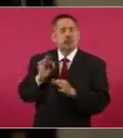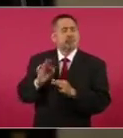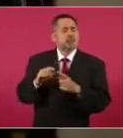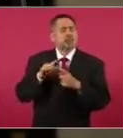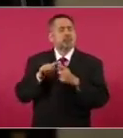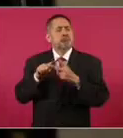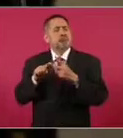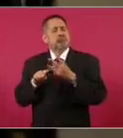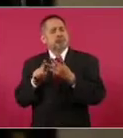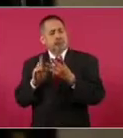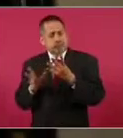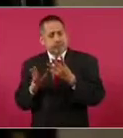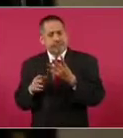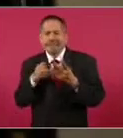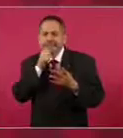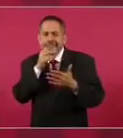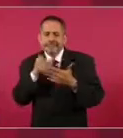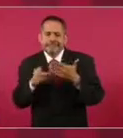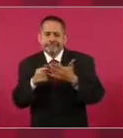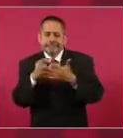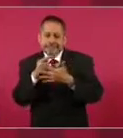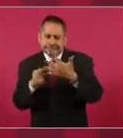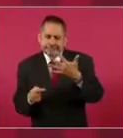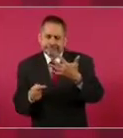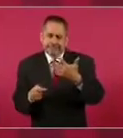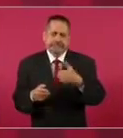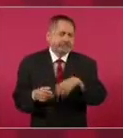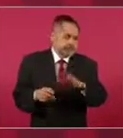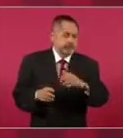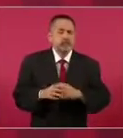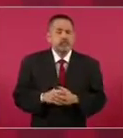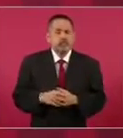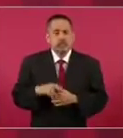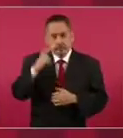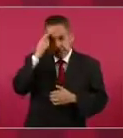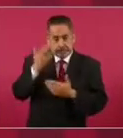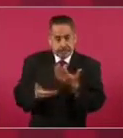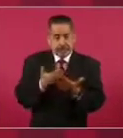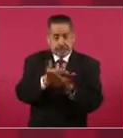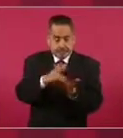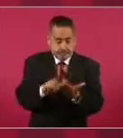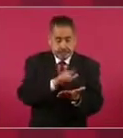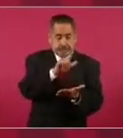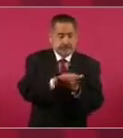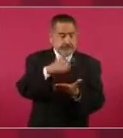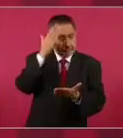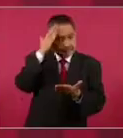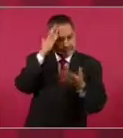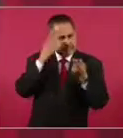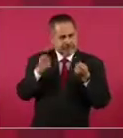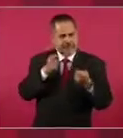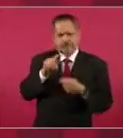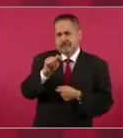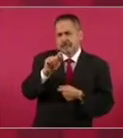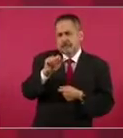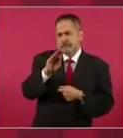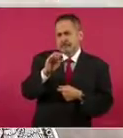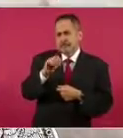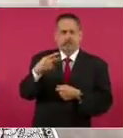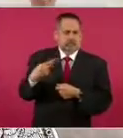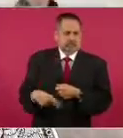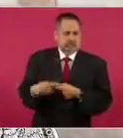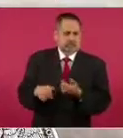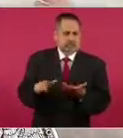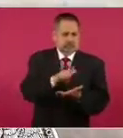faltan algunas. Y lo que se planteó por una reforma a la Ley General de Control de Tabaco, que es la ley nacional